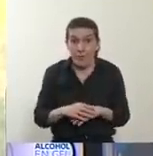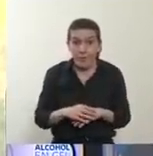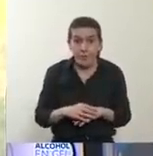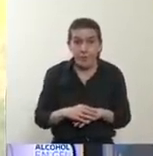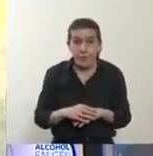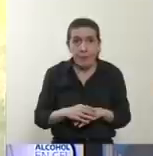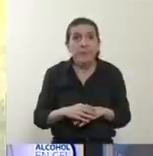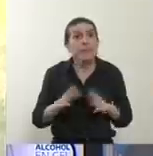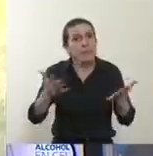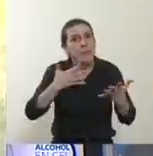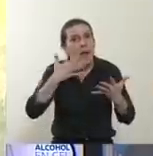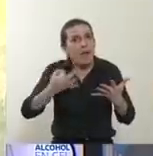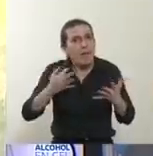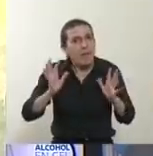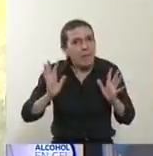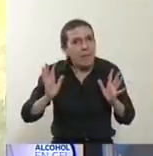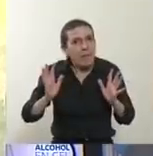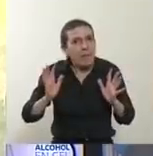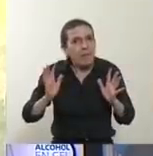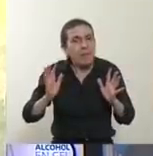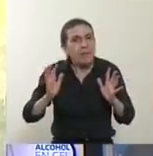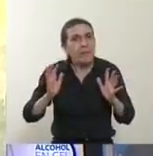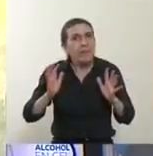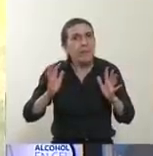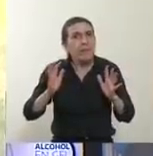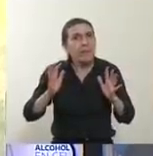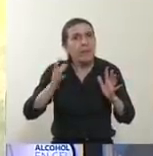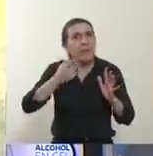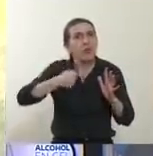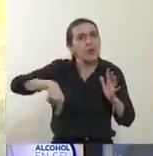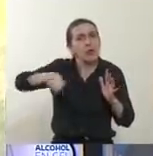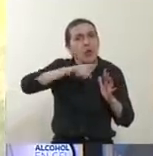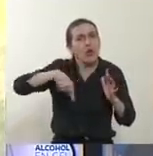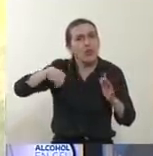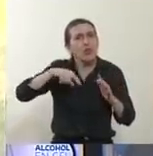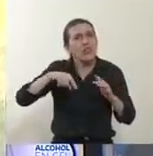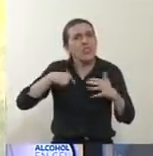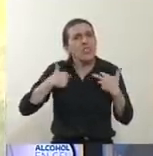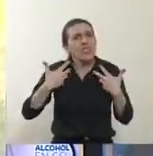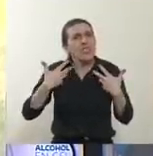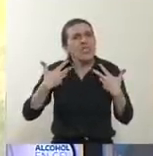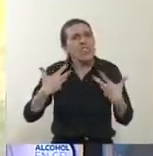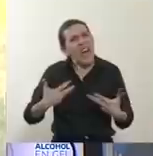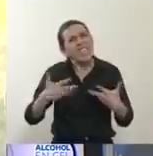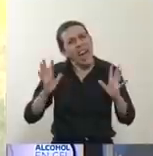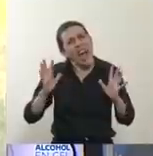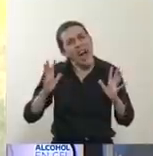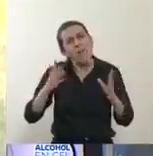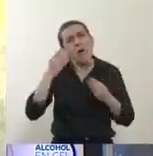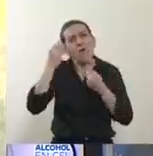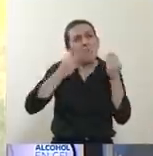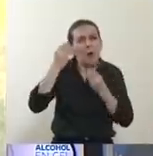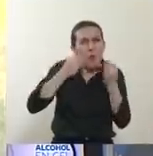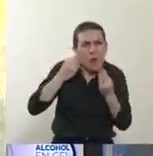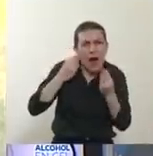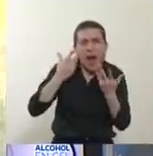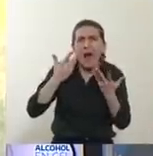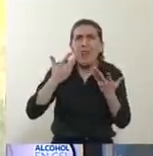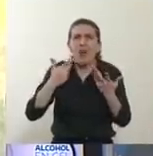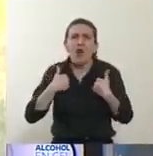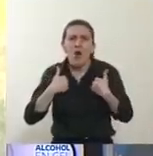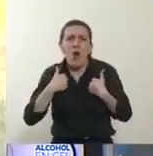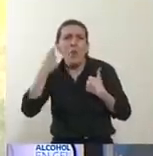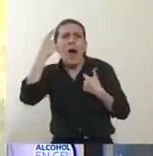Que en verdad estemos un poco cansados con todo esto y preocupados porque no vemos el